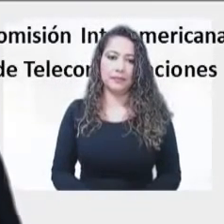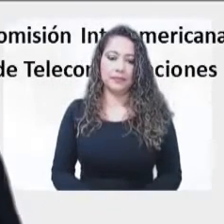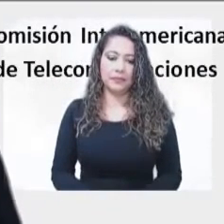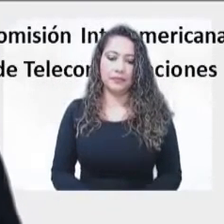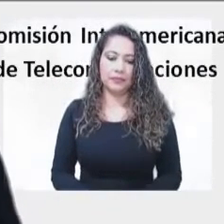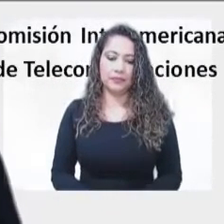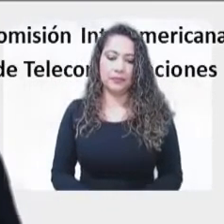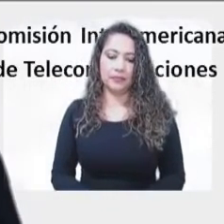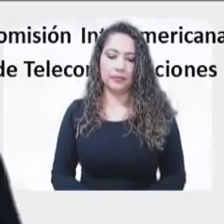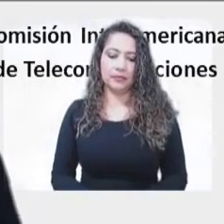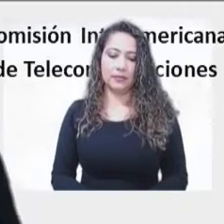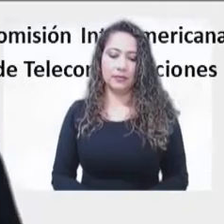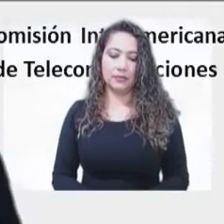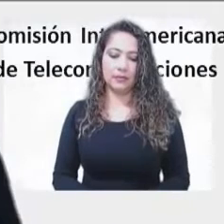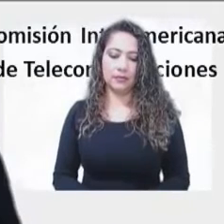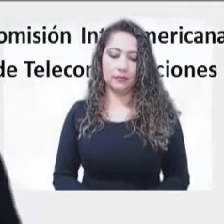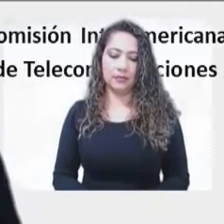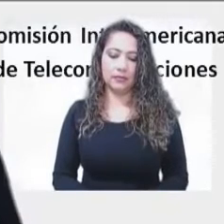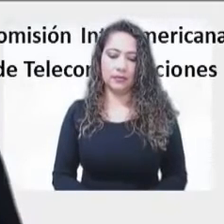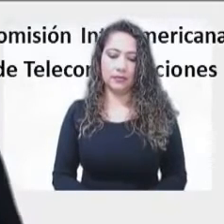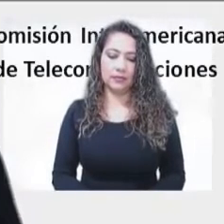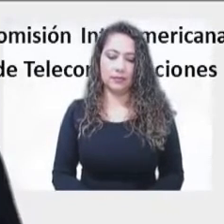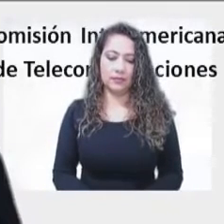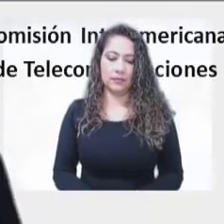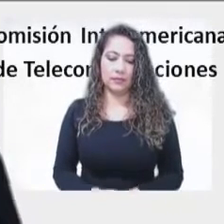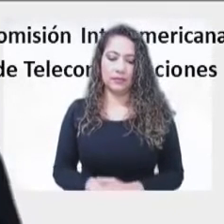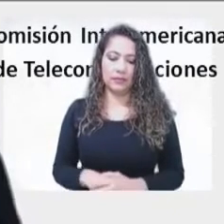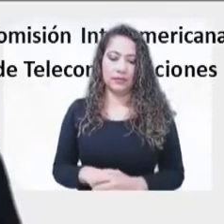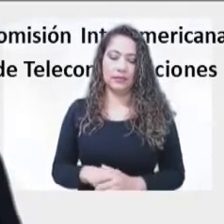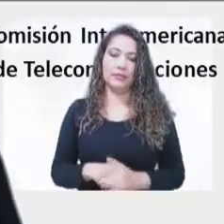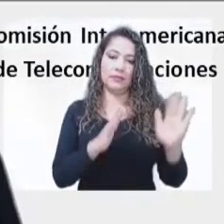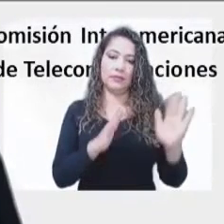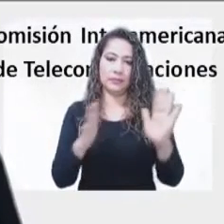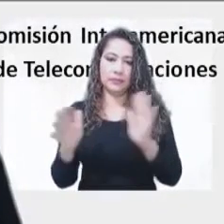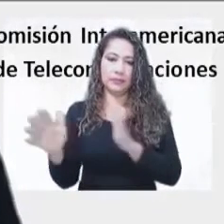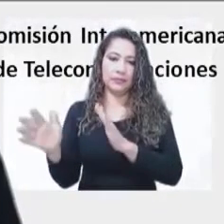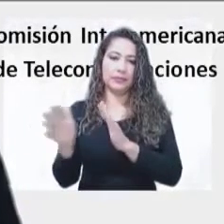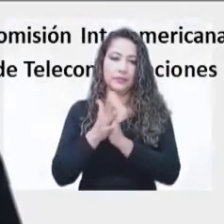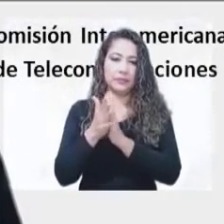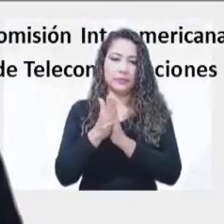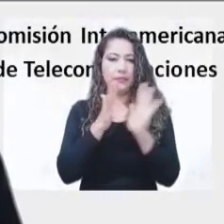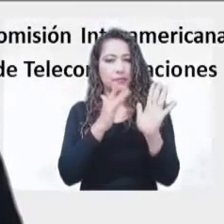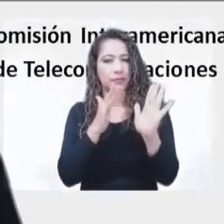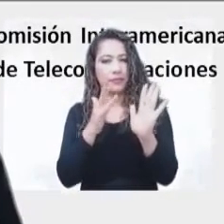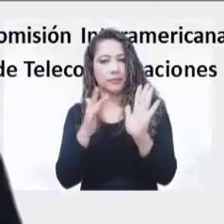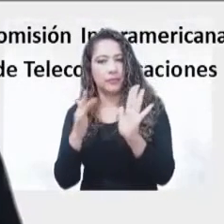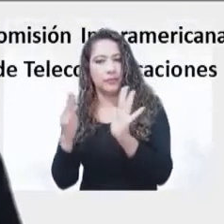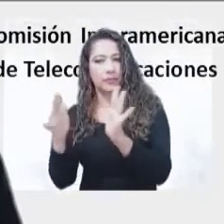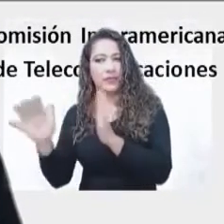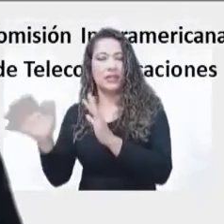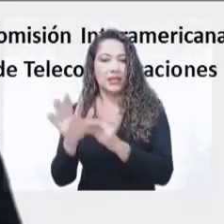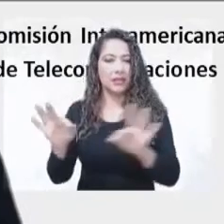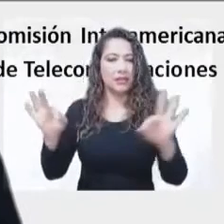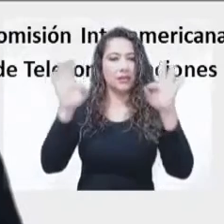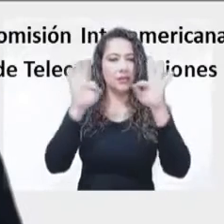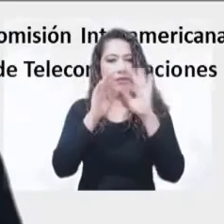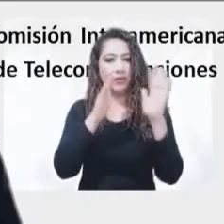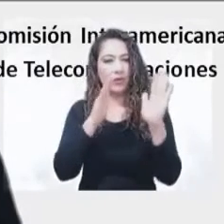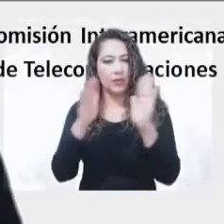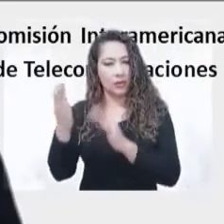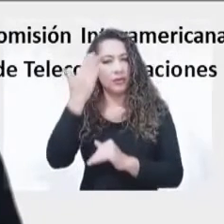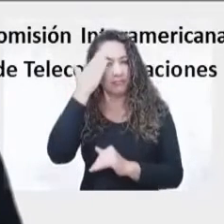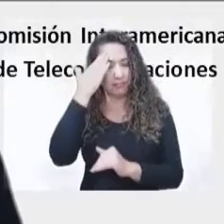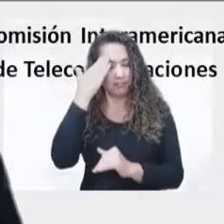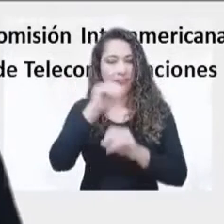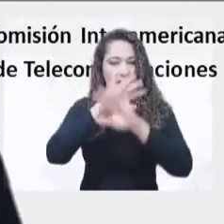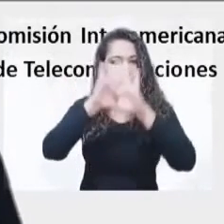espectro como habilitador de desarrollo y competitividad, considero importante resaltar que ha quedado claro que la conectividad